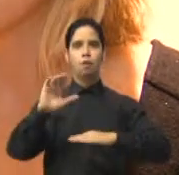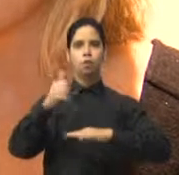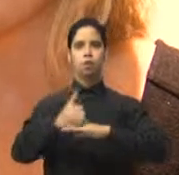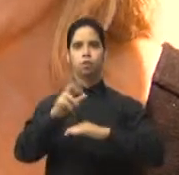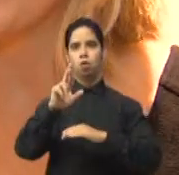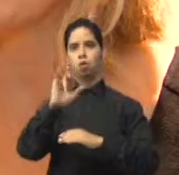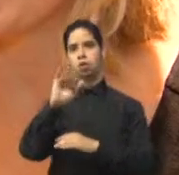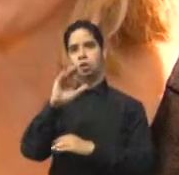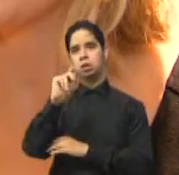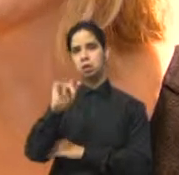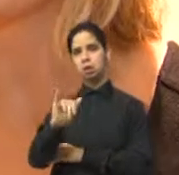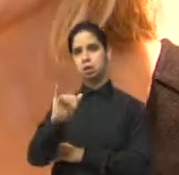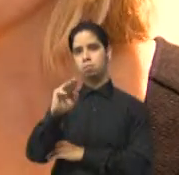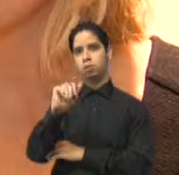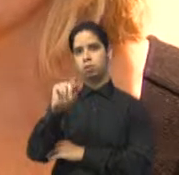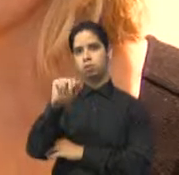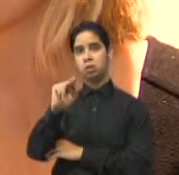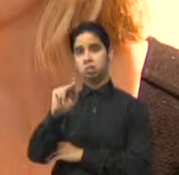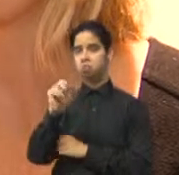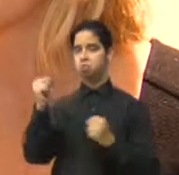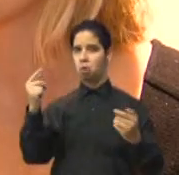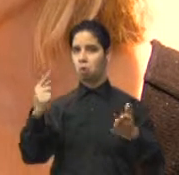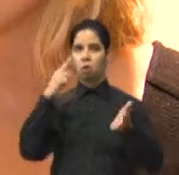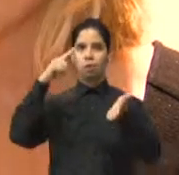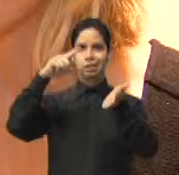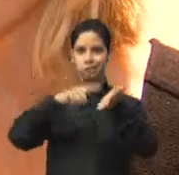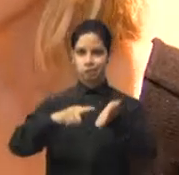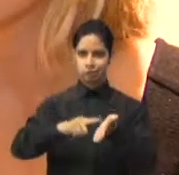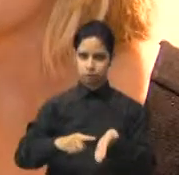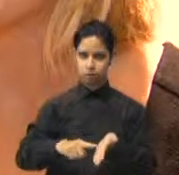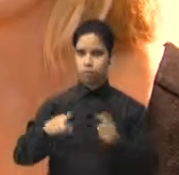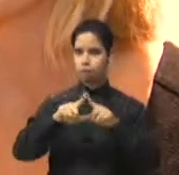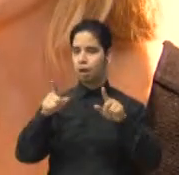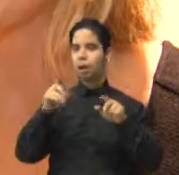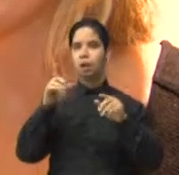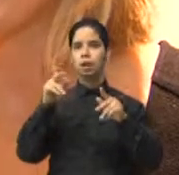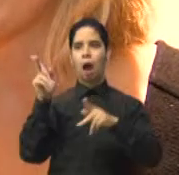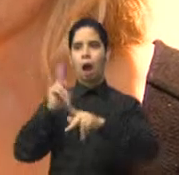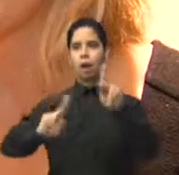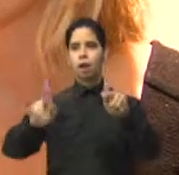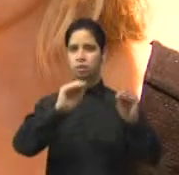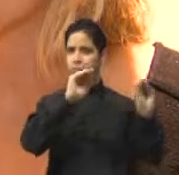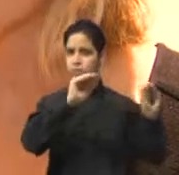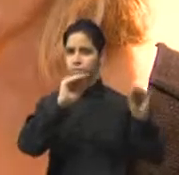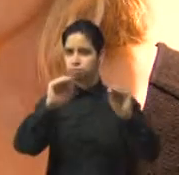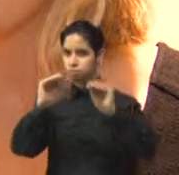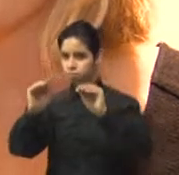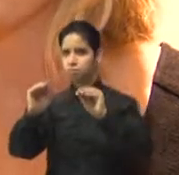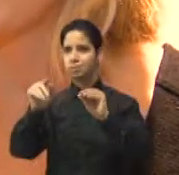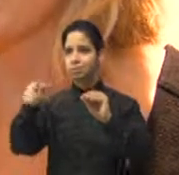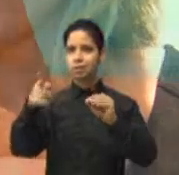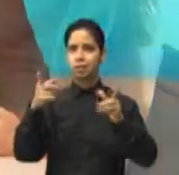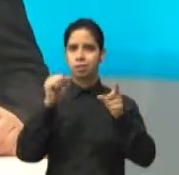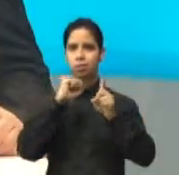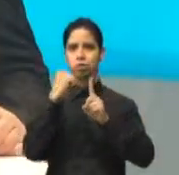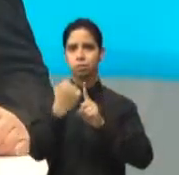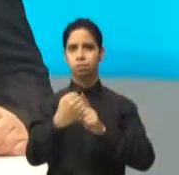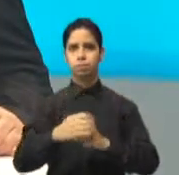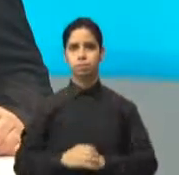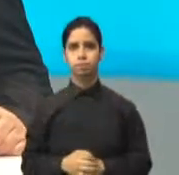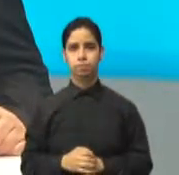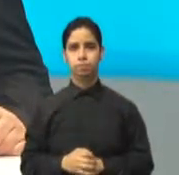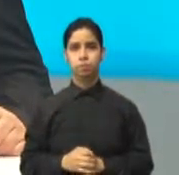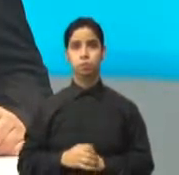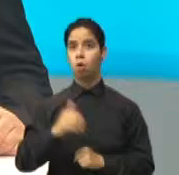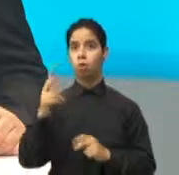iniciativa basada en nuestras investigaciones pioneras para educar al público sobre la existencia de este crimen. Bueno, en